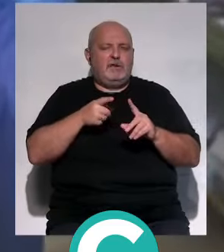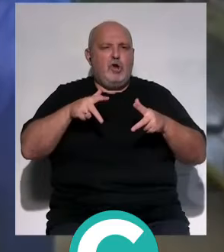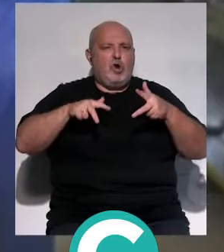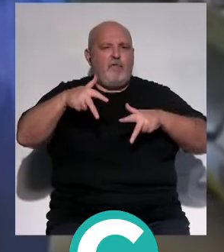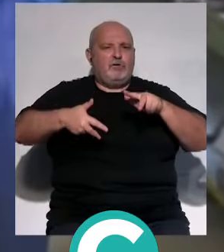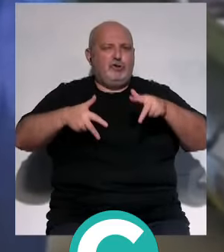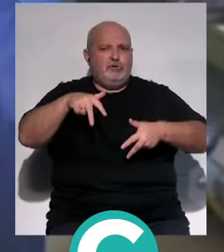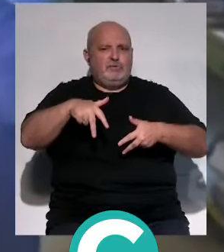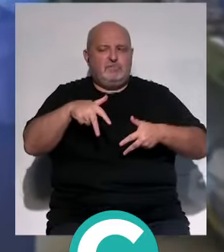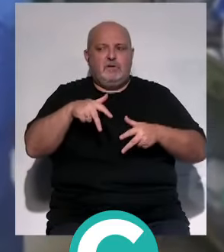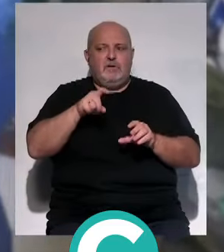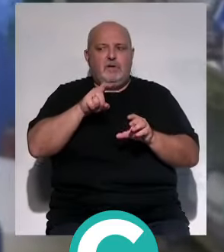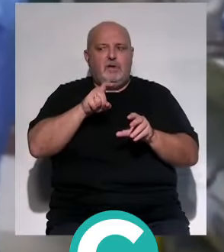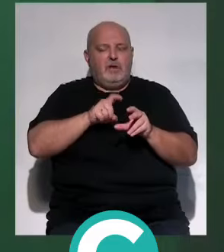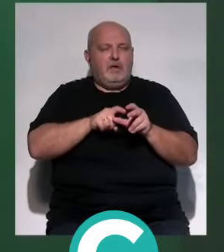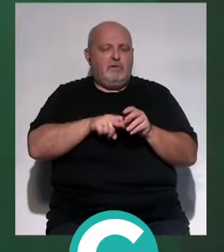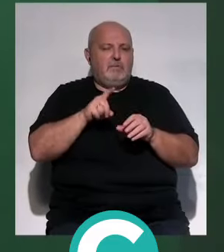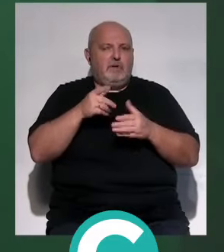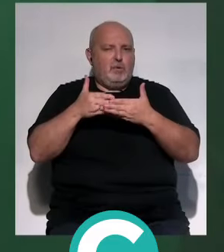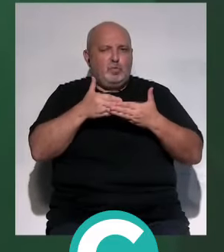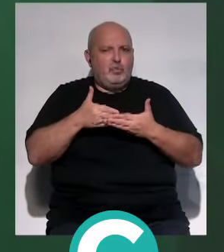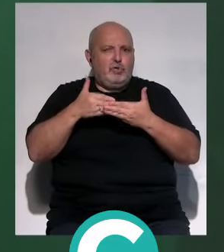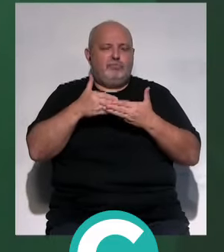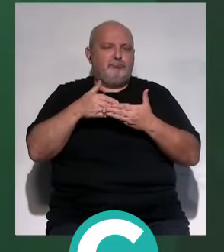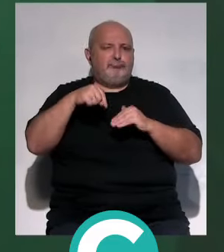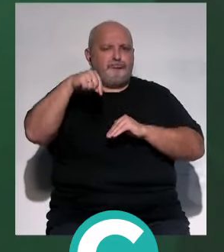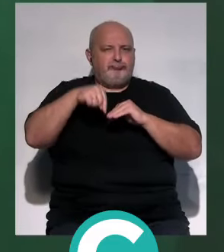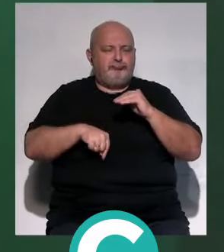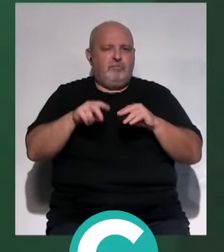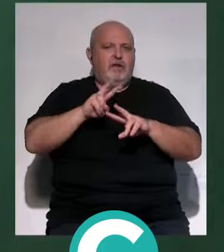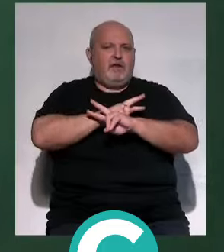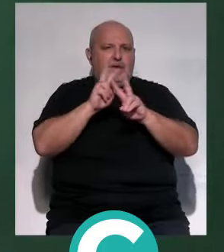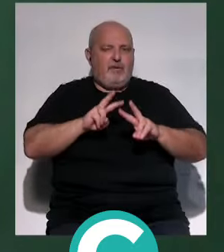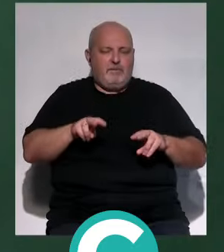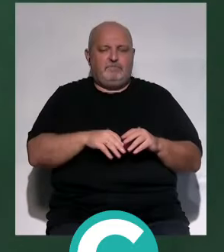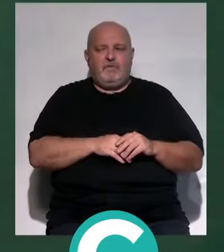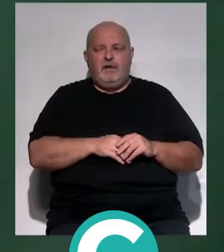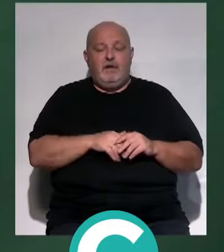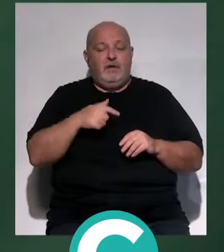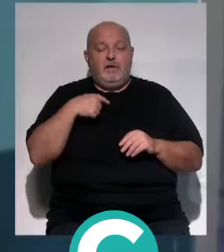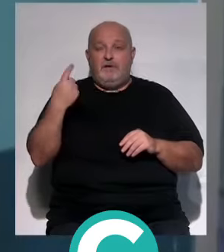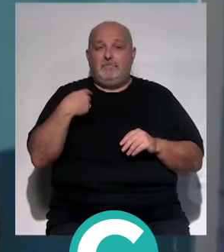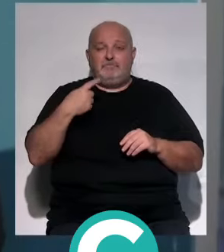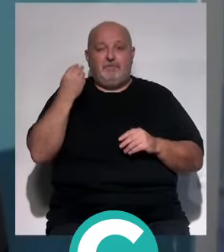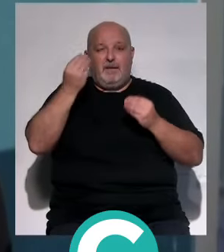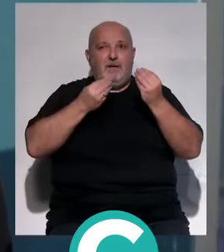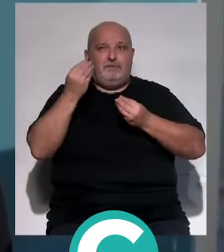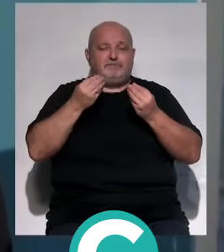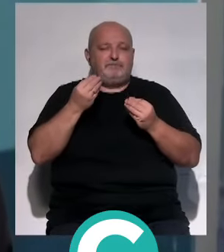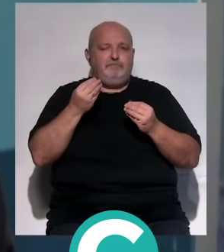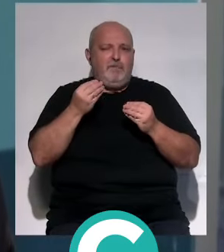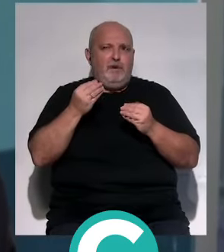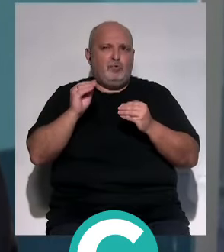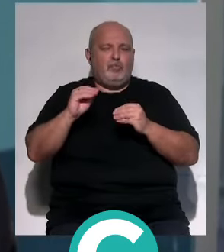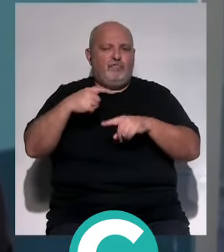robótica, participando en estudios clínicos a nivel internacional. Mira, nosotros principalmente pensamos en el paciente,